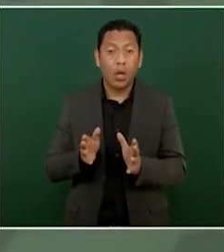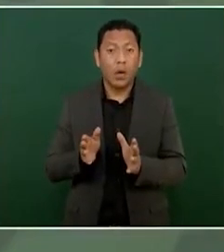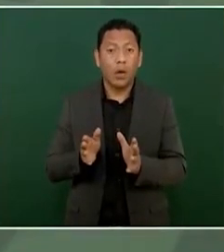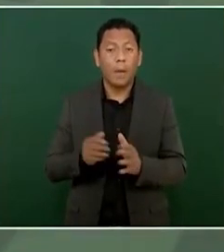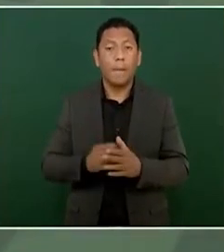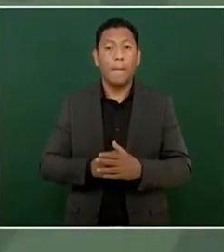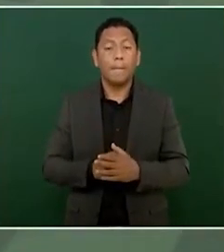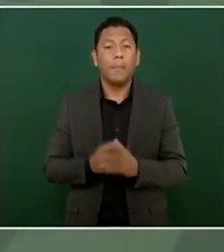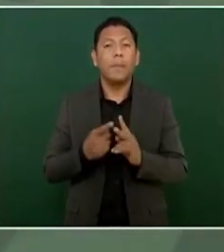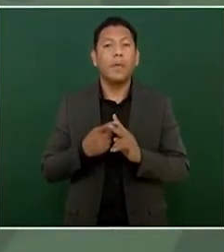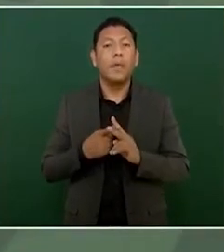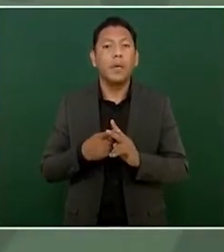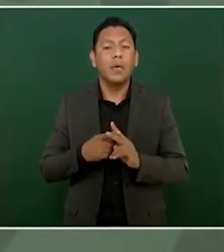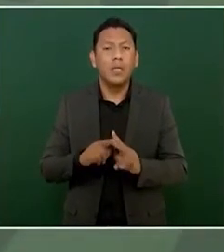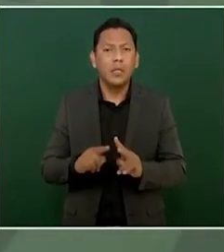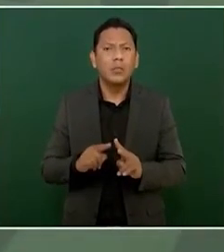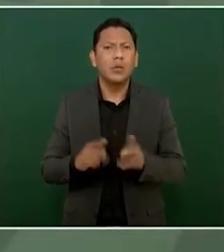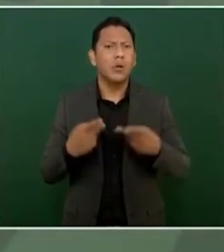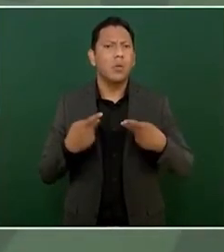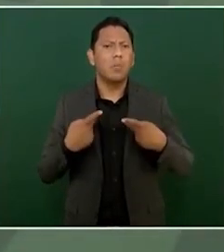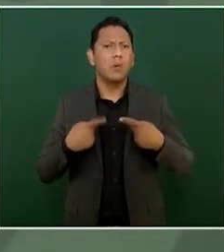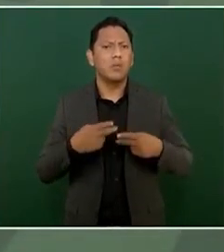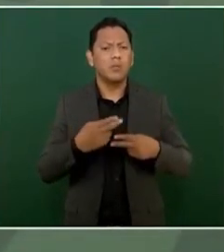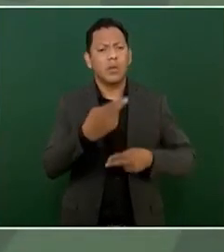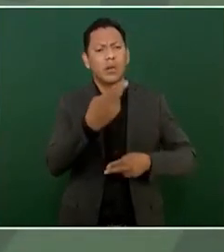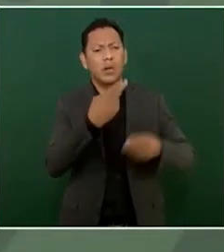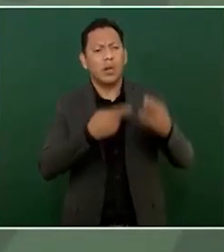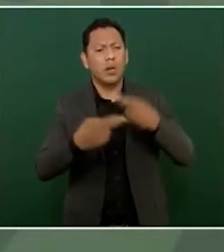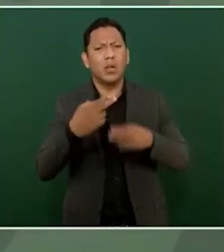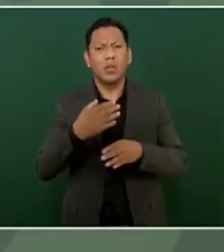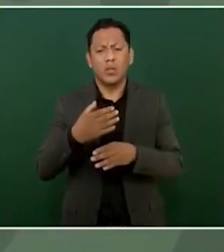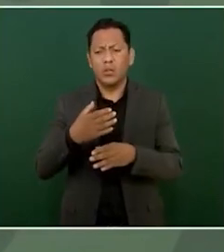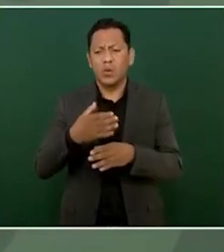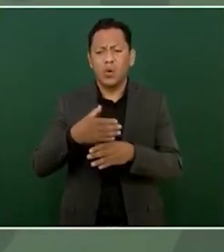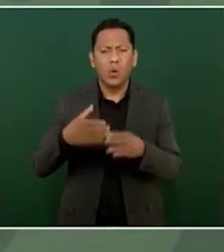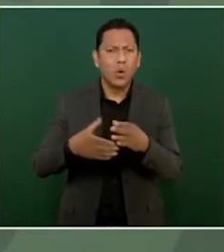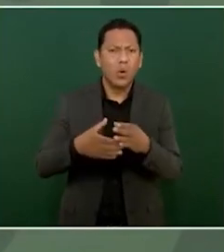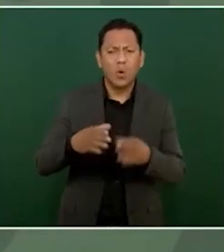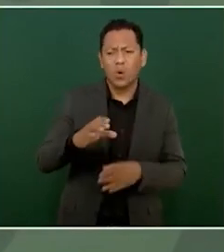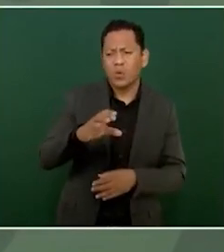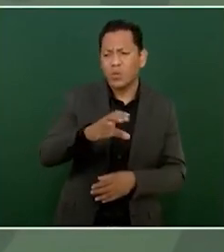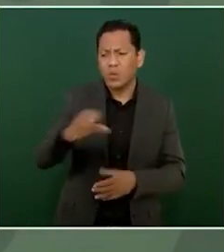empezó a regresar la gente, recogieron sus cosechas,